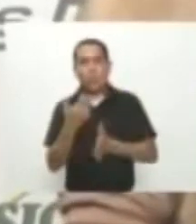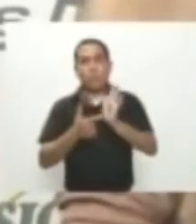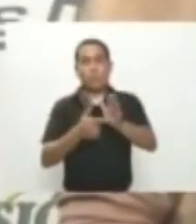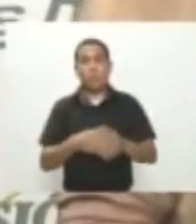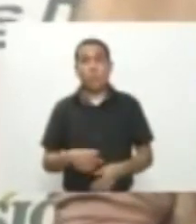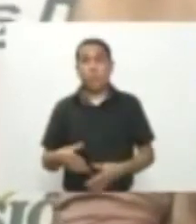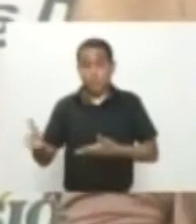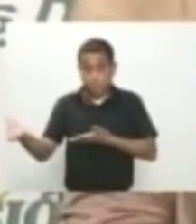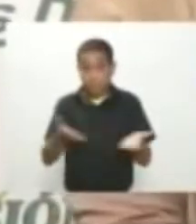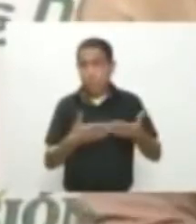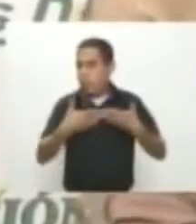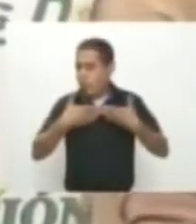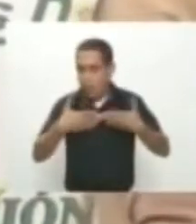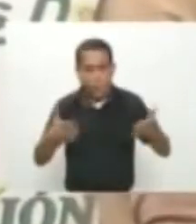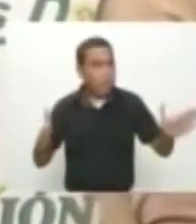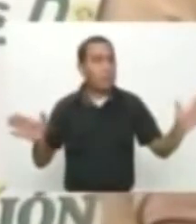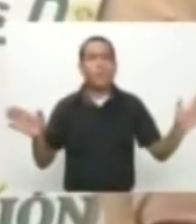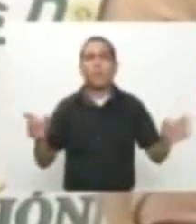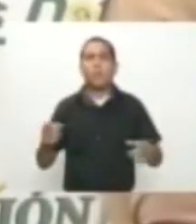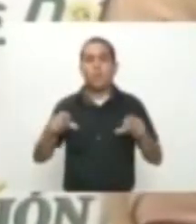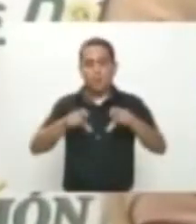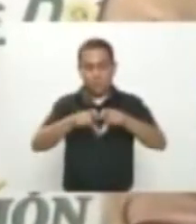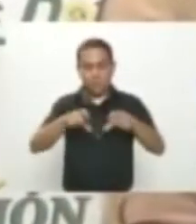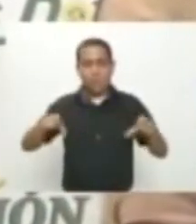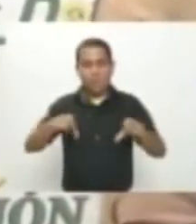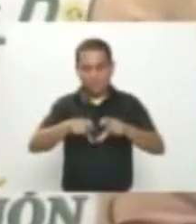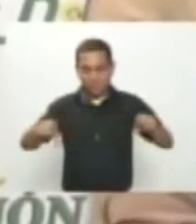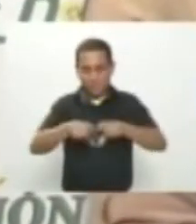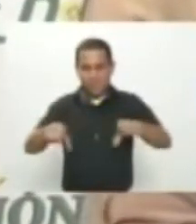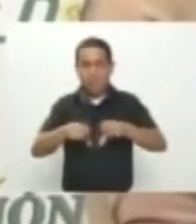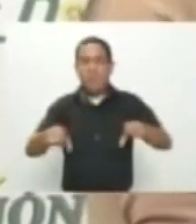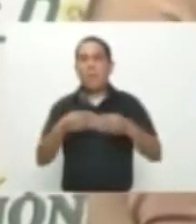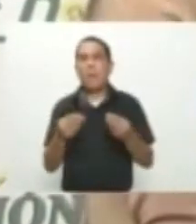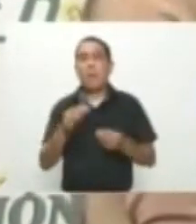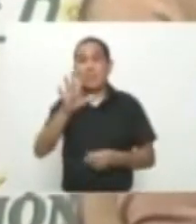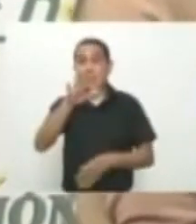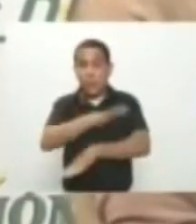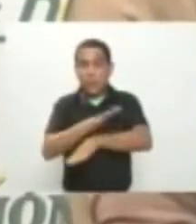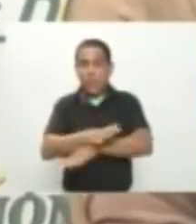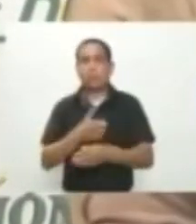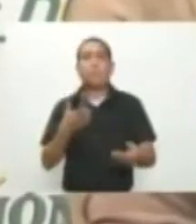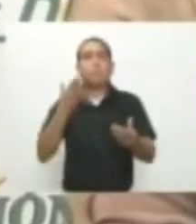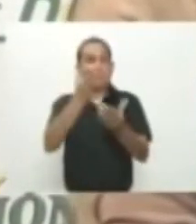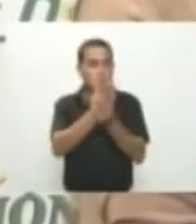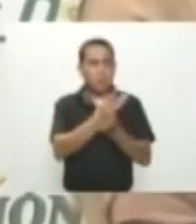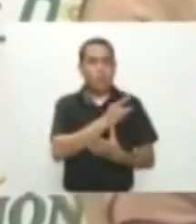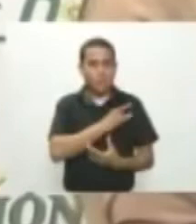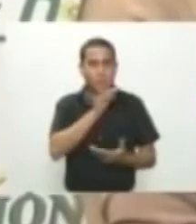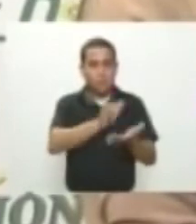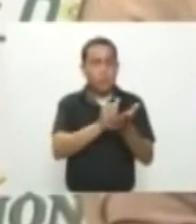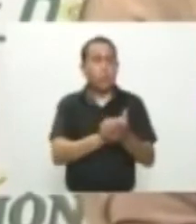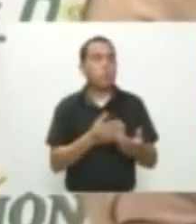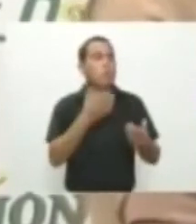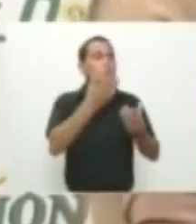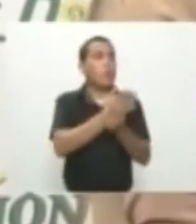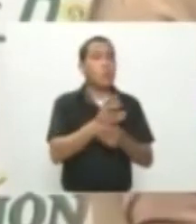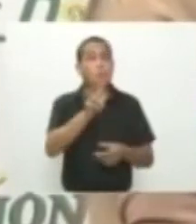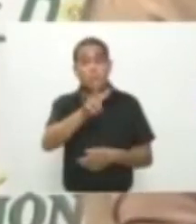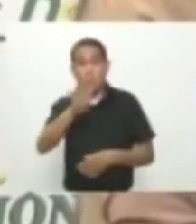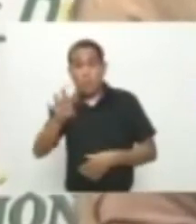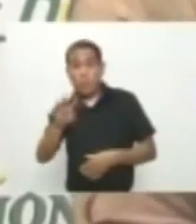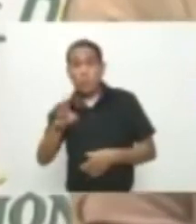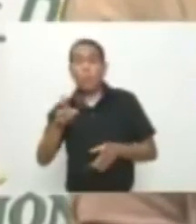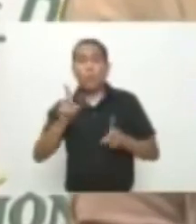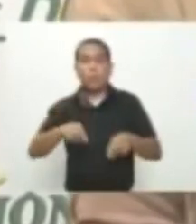abierta Vamos a tener Bolitería El mismo día A partir de las 5 De la tarde Vamos a estar allá El 24 Miércoles